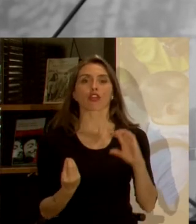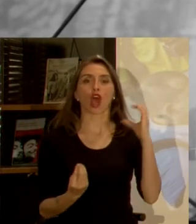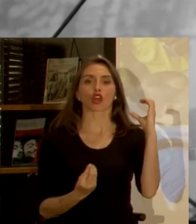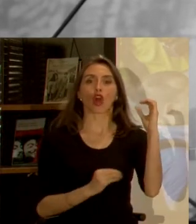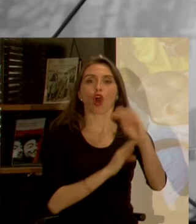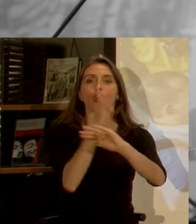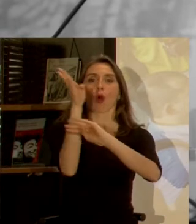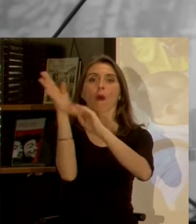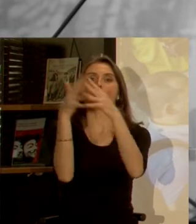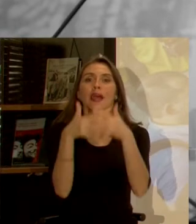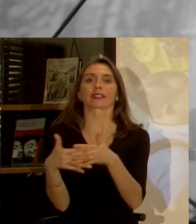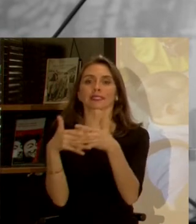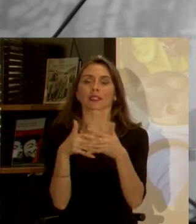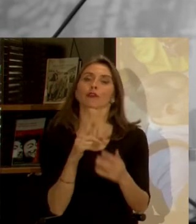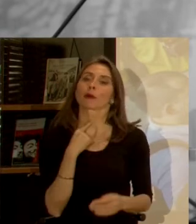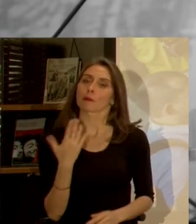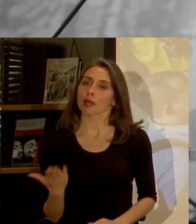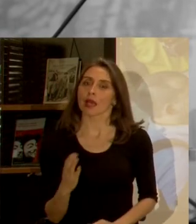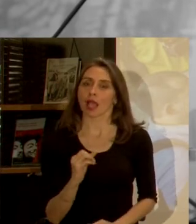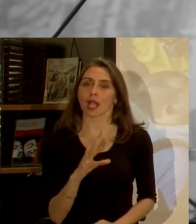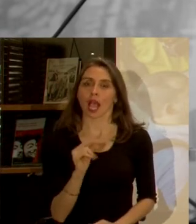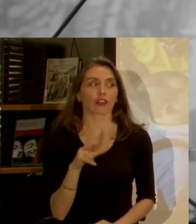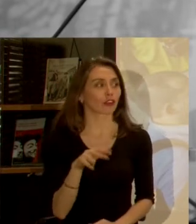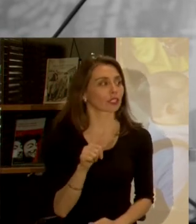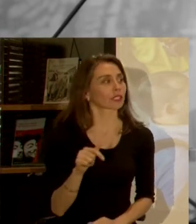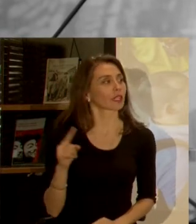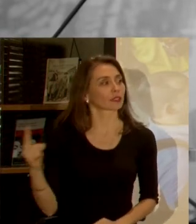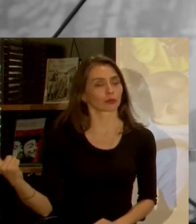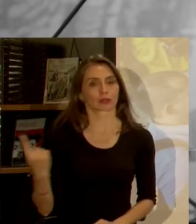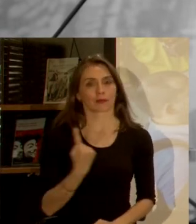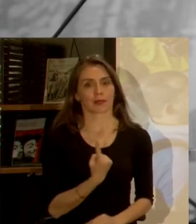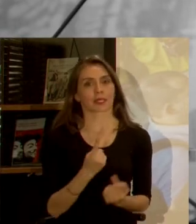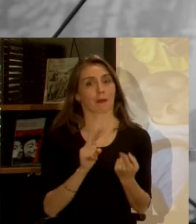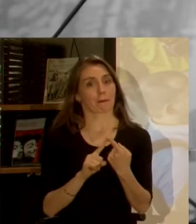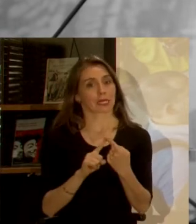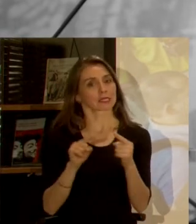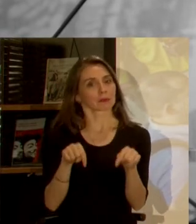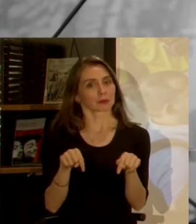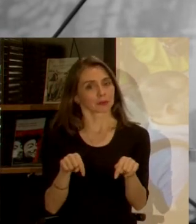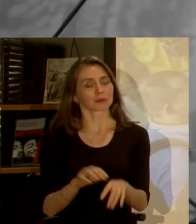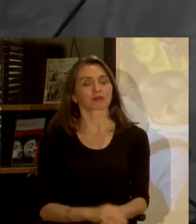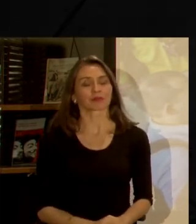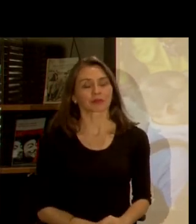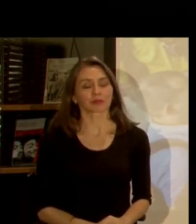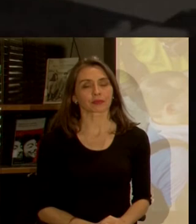en Estados Unidos. Un placer, Carolina, contar con tu participación el día de hoy.